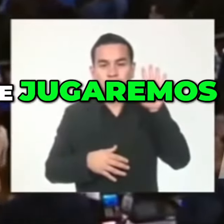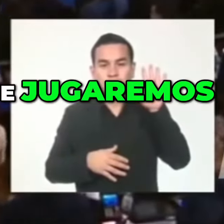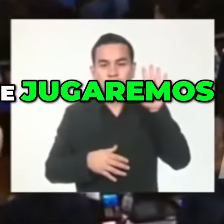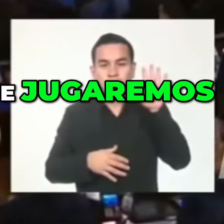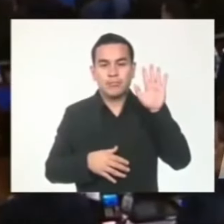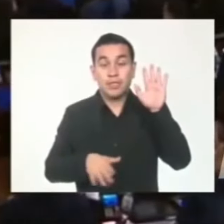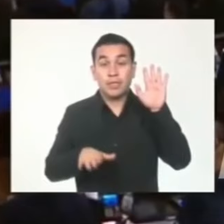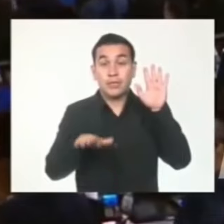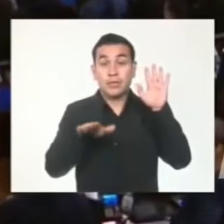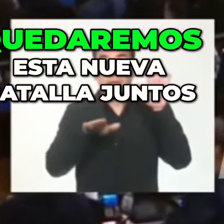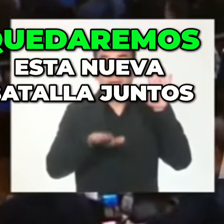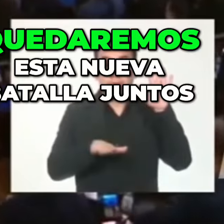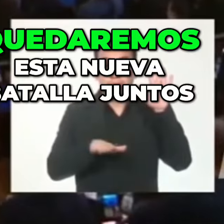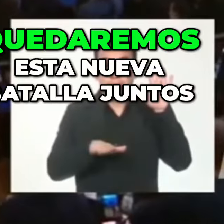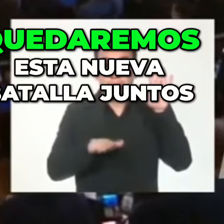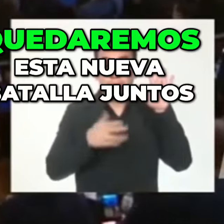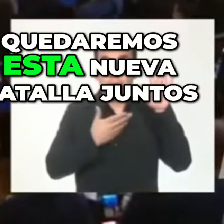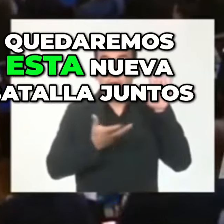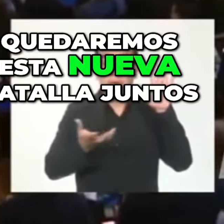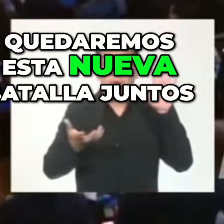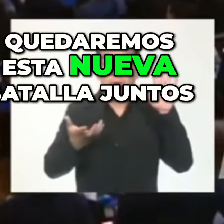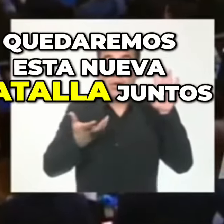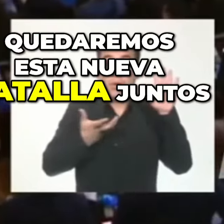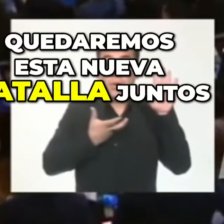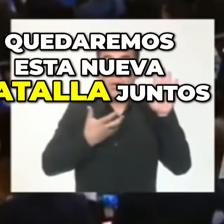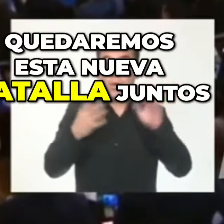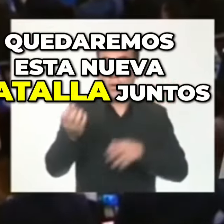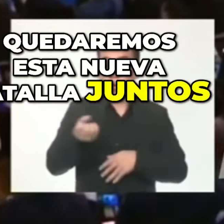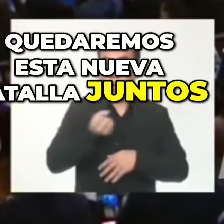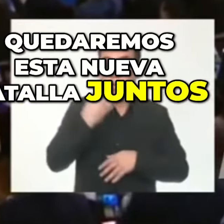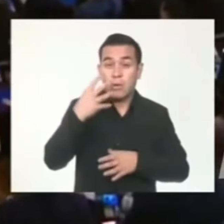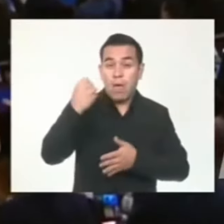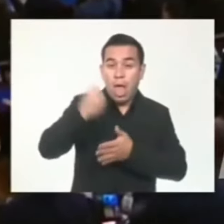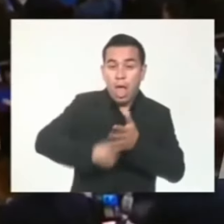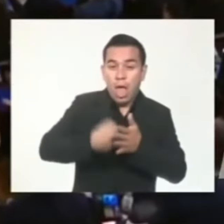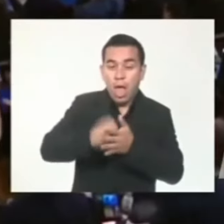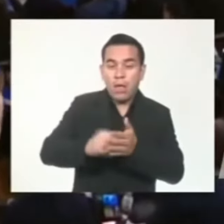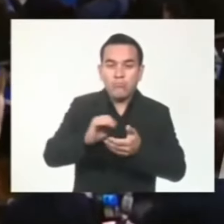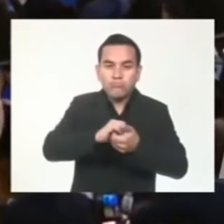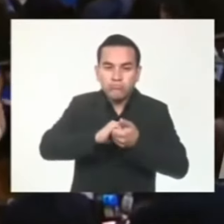Y que juremos que daremos esta nueva batalla juntos.